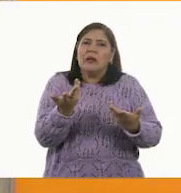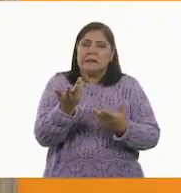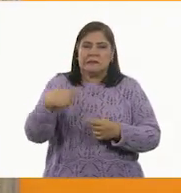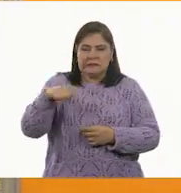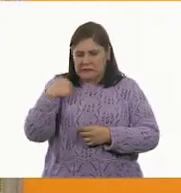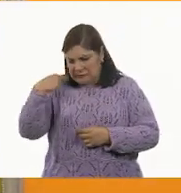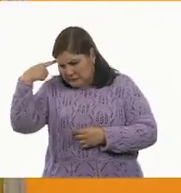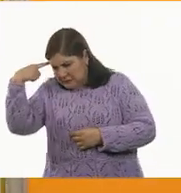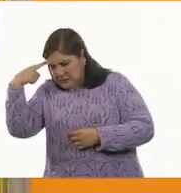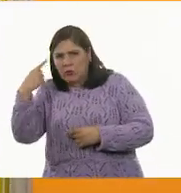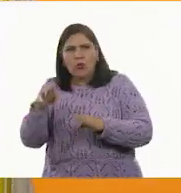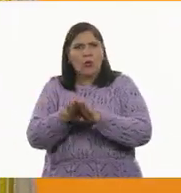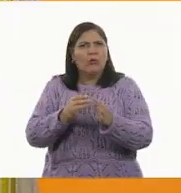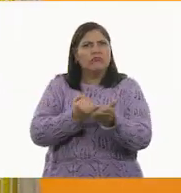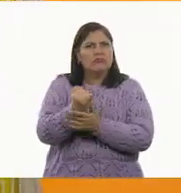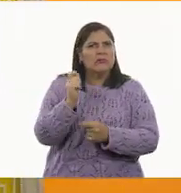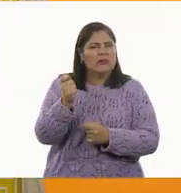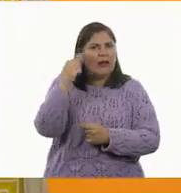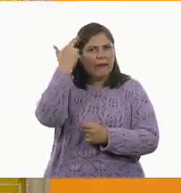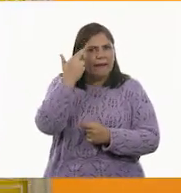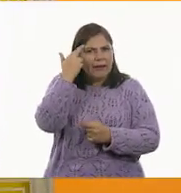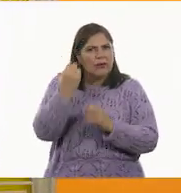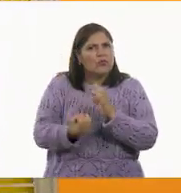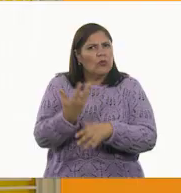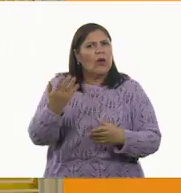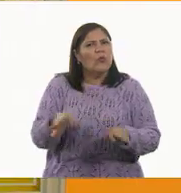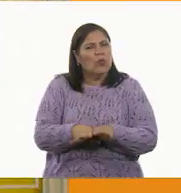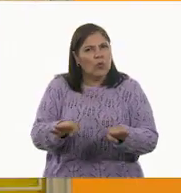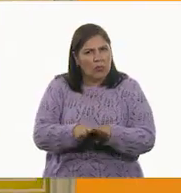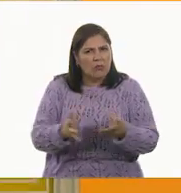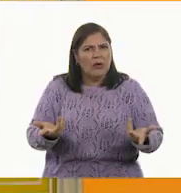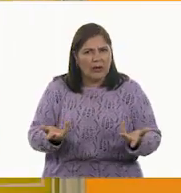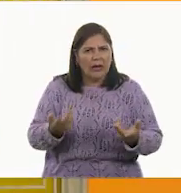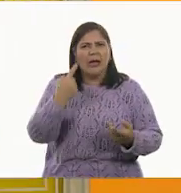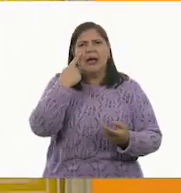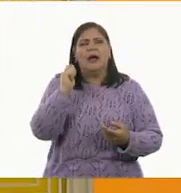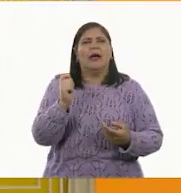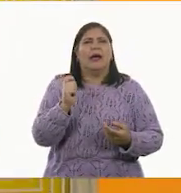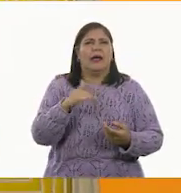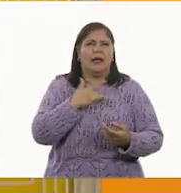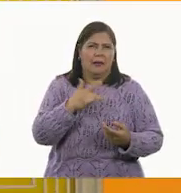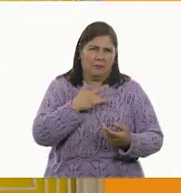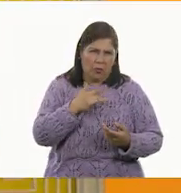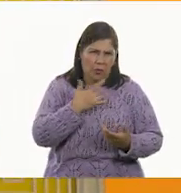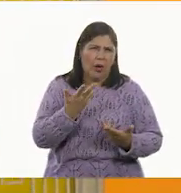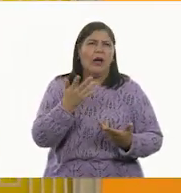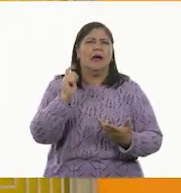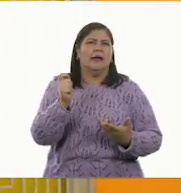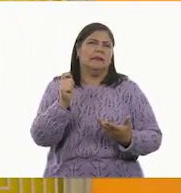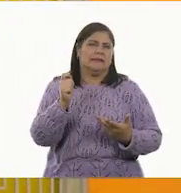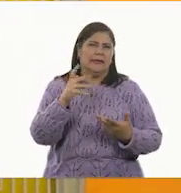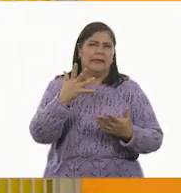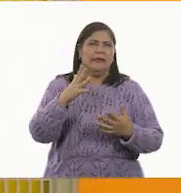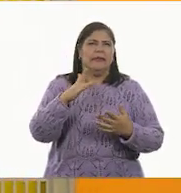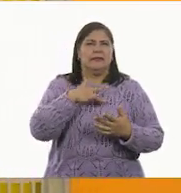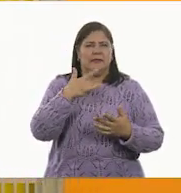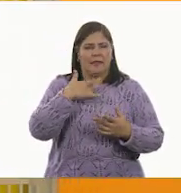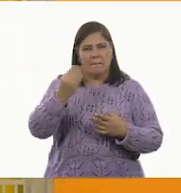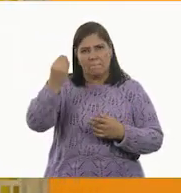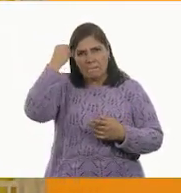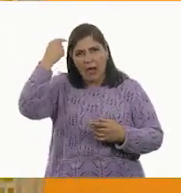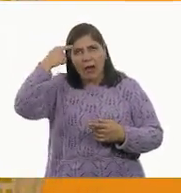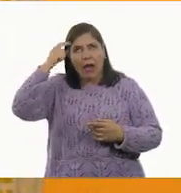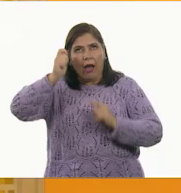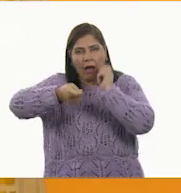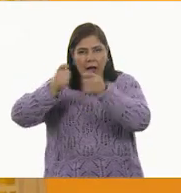rey? En ese momento, el águila, grande en edad y sabiduría, pidió la palabra. Yo sé quién